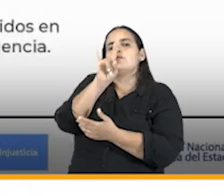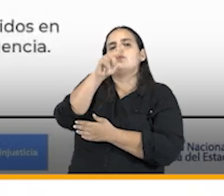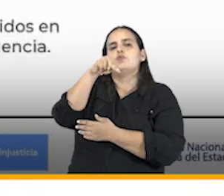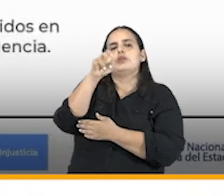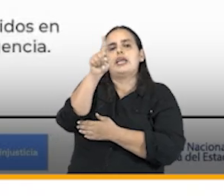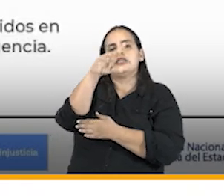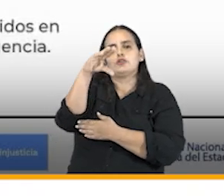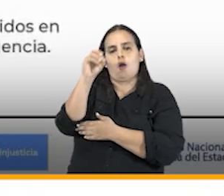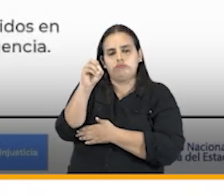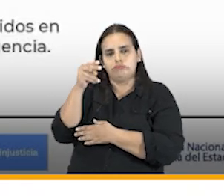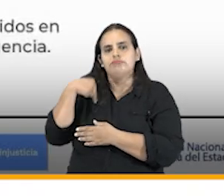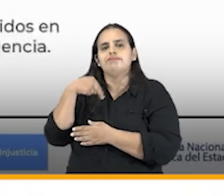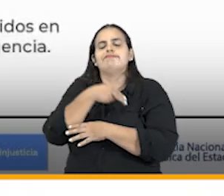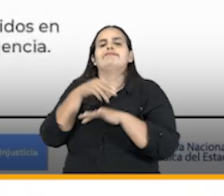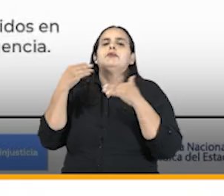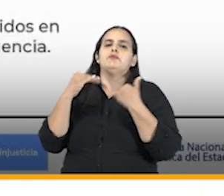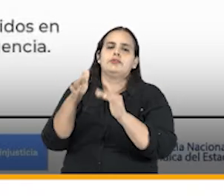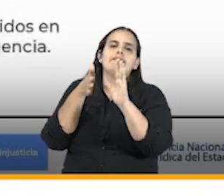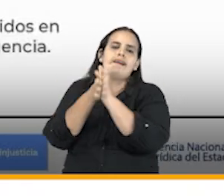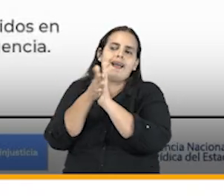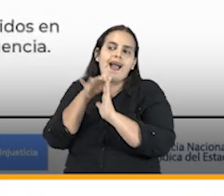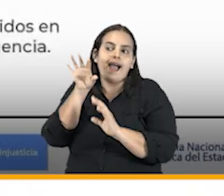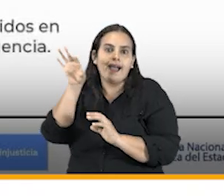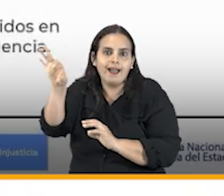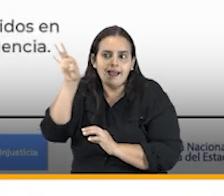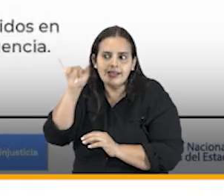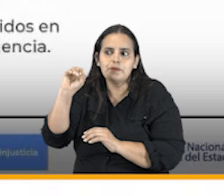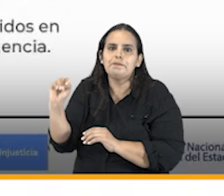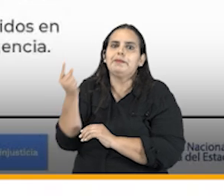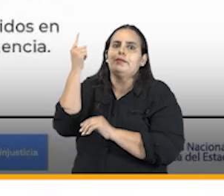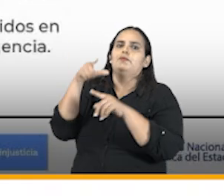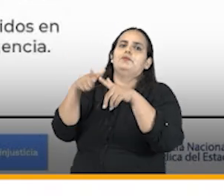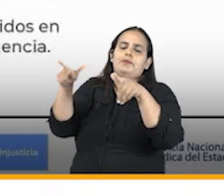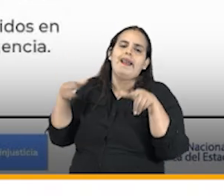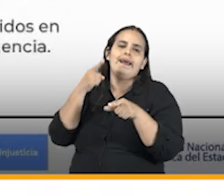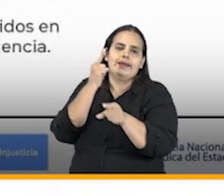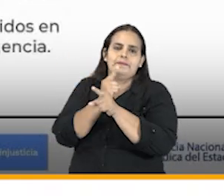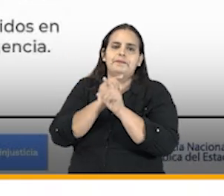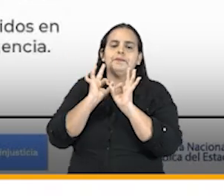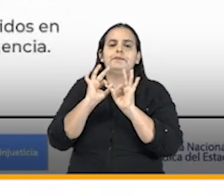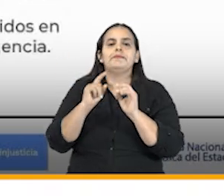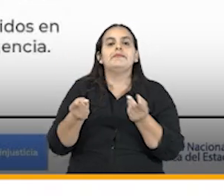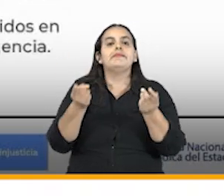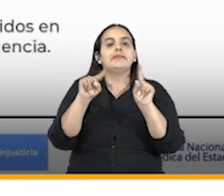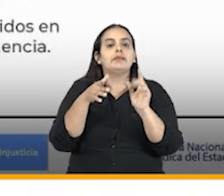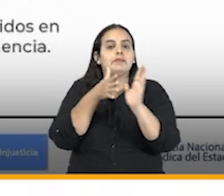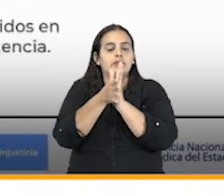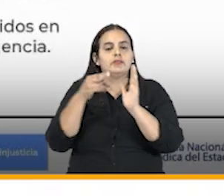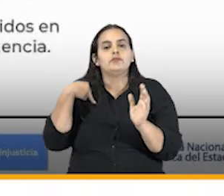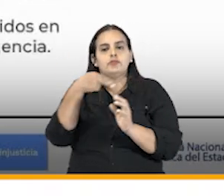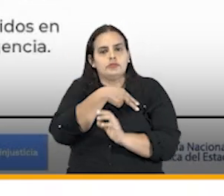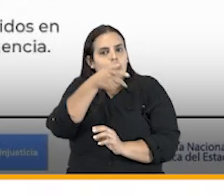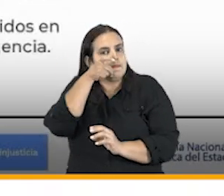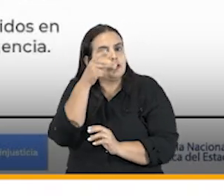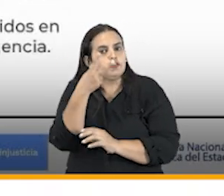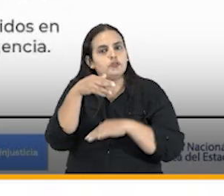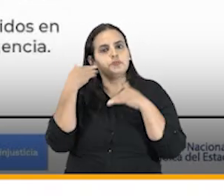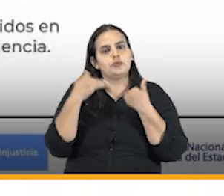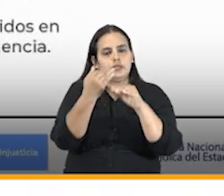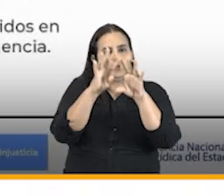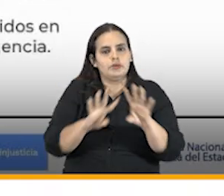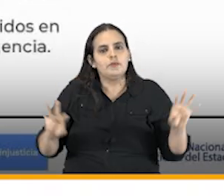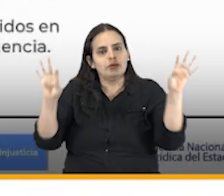nuestro inventario de procesos estos están en los primeros lugares también estamos interviniendo en dos procesos